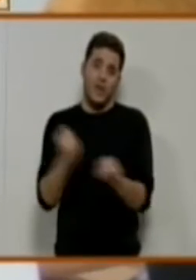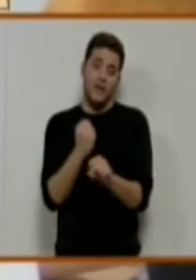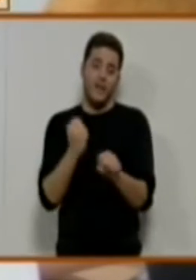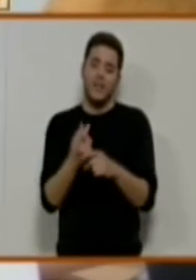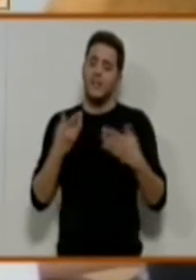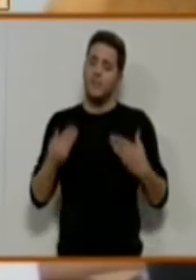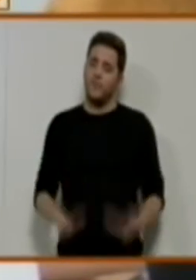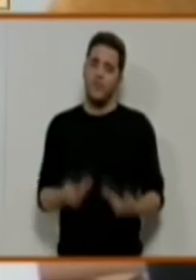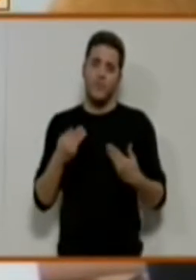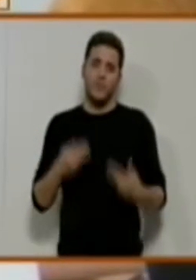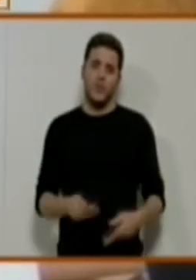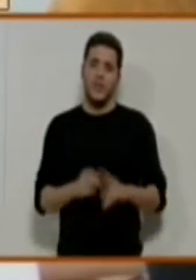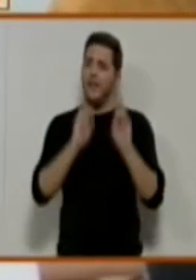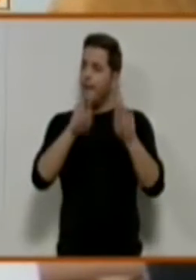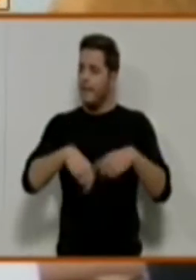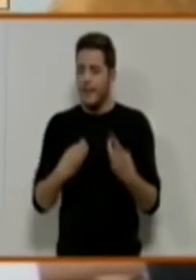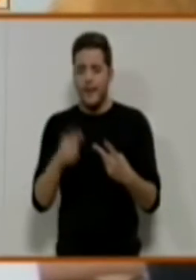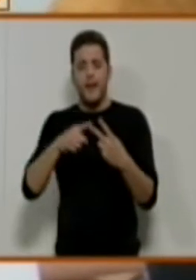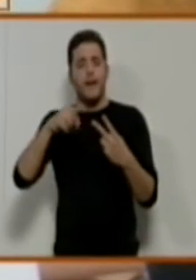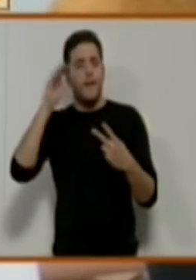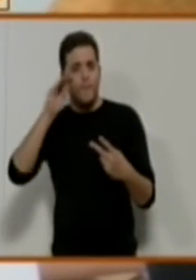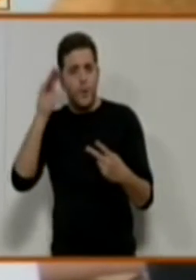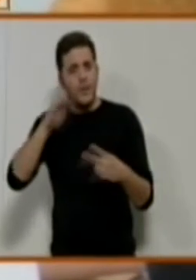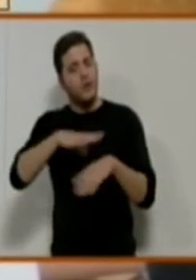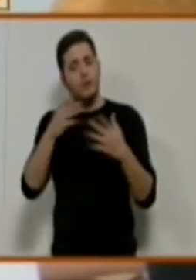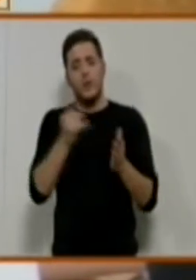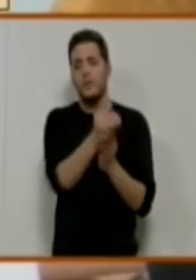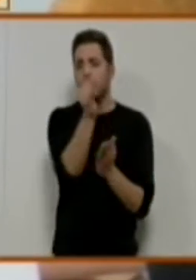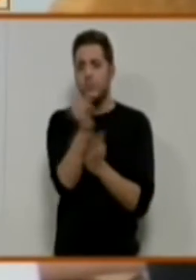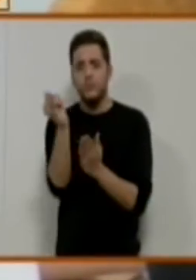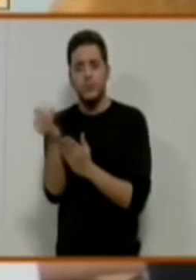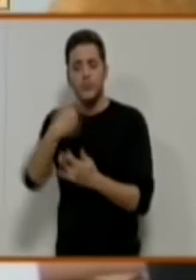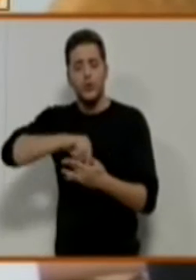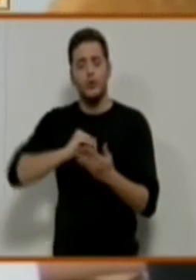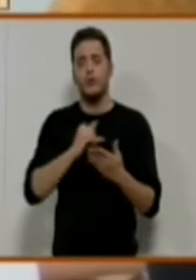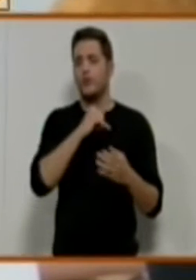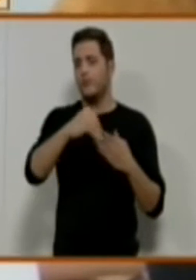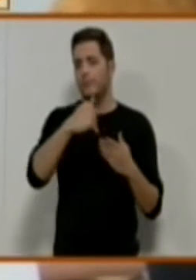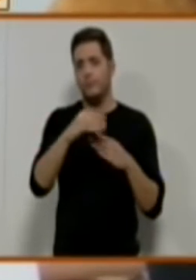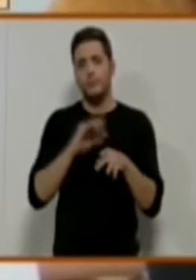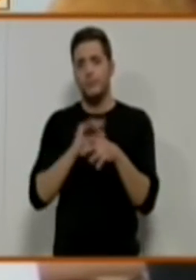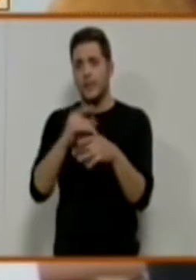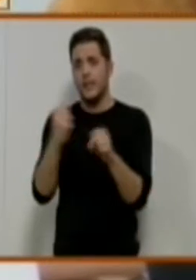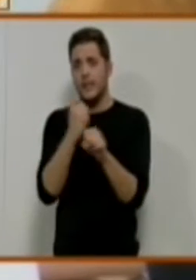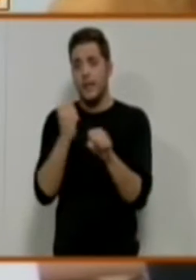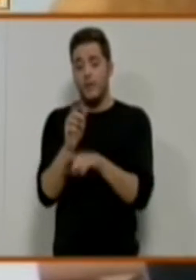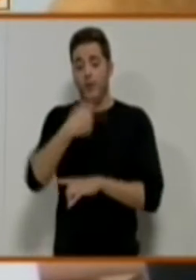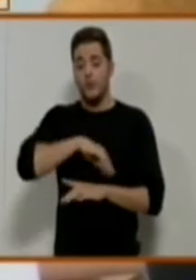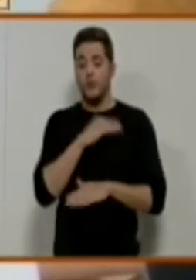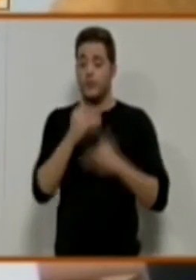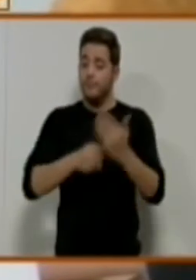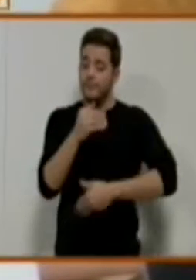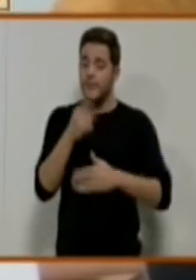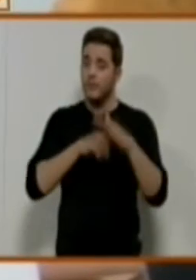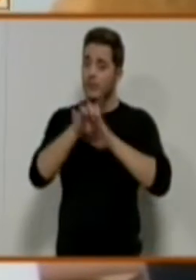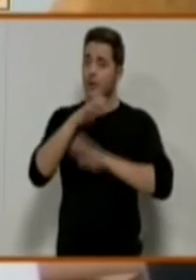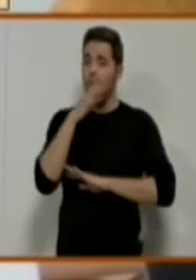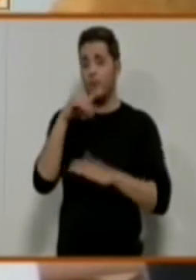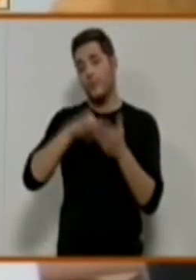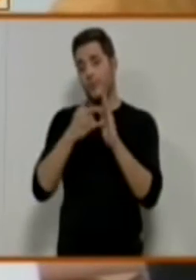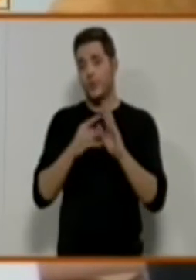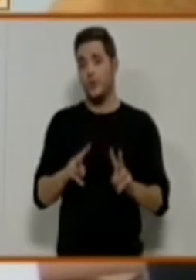el reciclaje, es decir, se está trabajando en todas estas líneas. Seguiremos avanzando porque seguimos avanzando en proyectos nuevos. El empleo es una